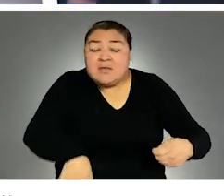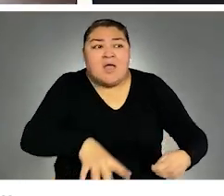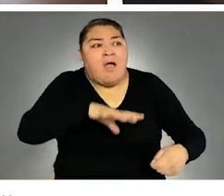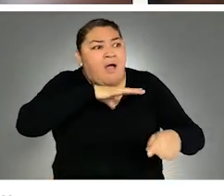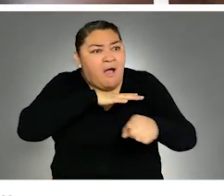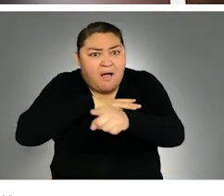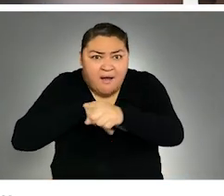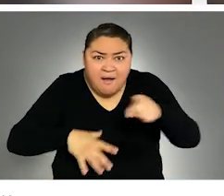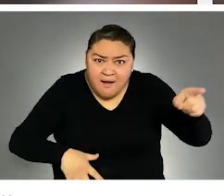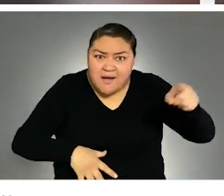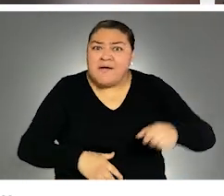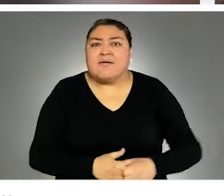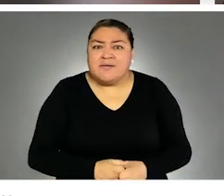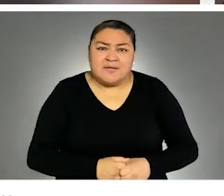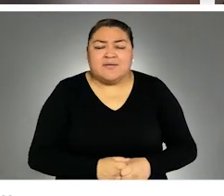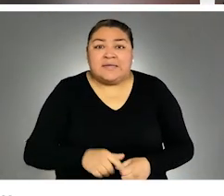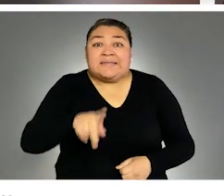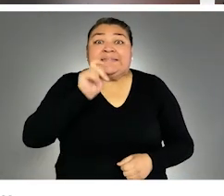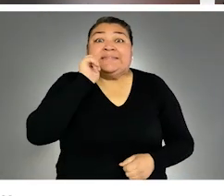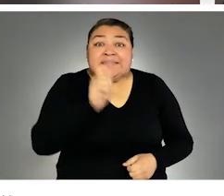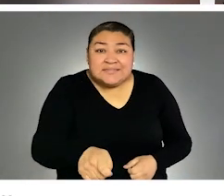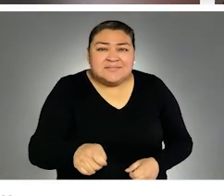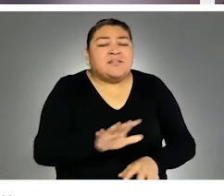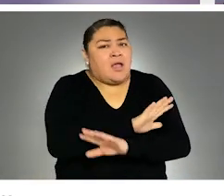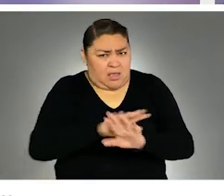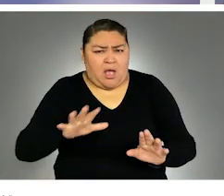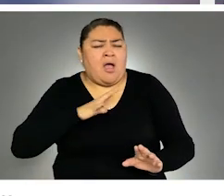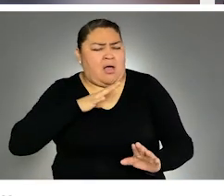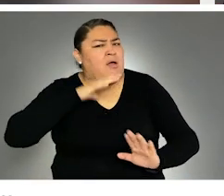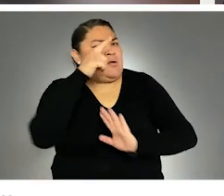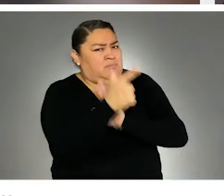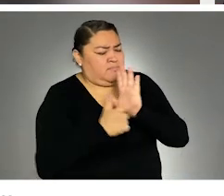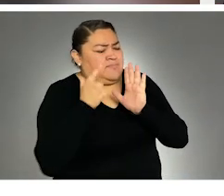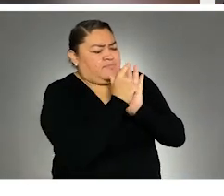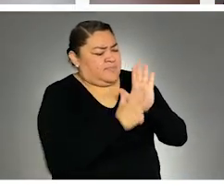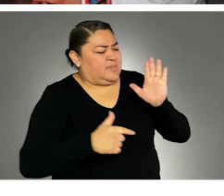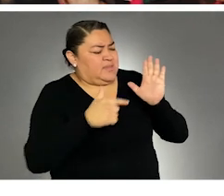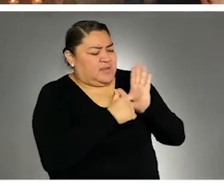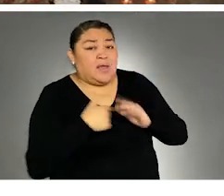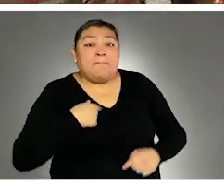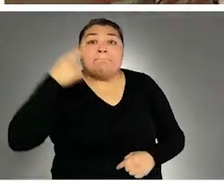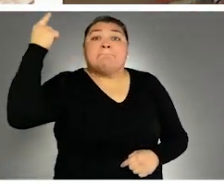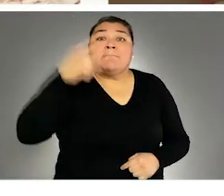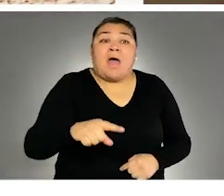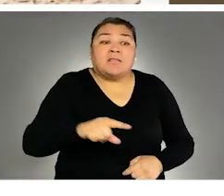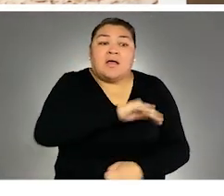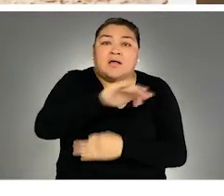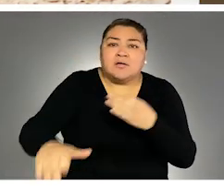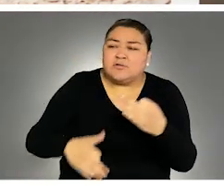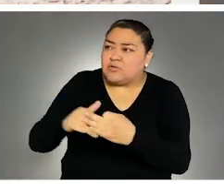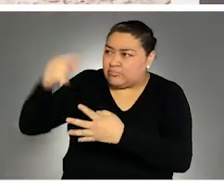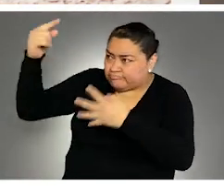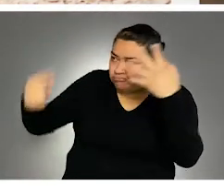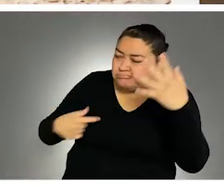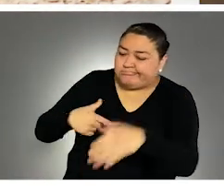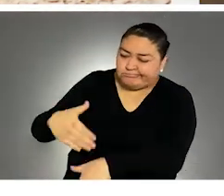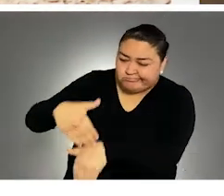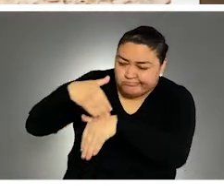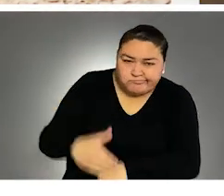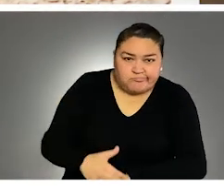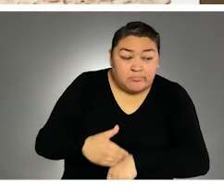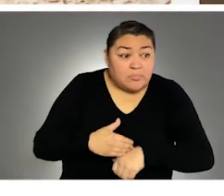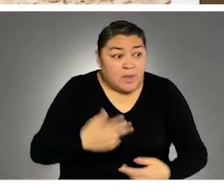sorprendernos, pues ya tenemos un entramado jurídico que nos obliga a actuar conforme a derecho